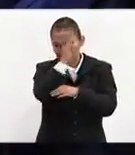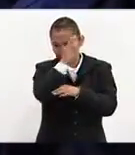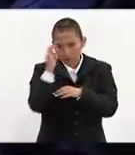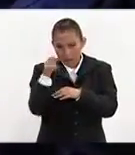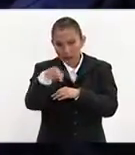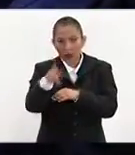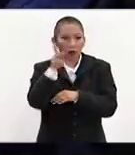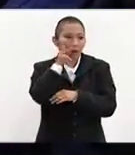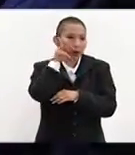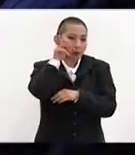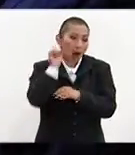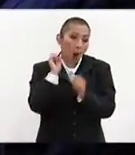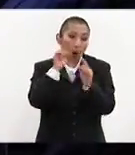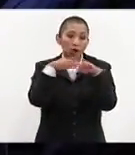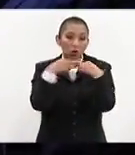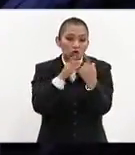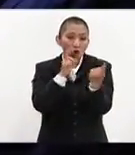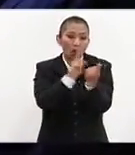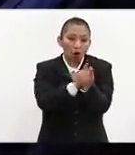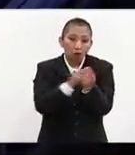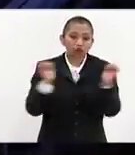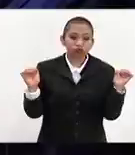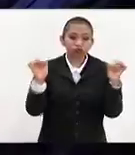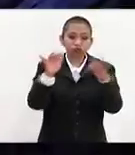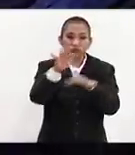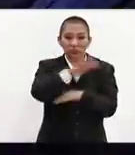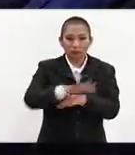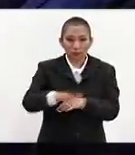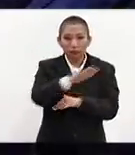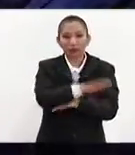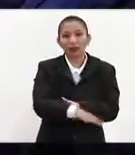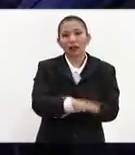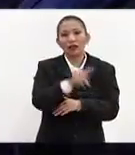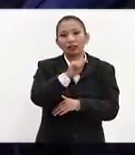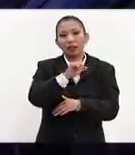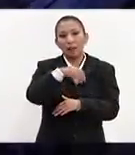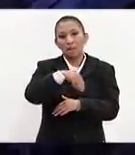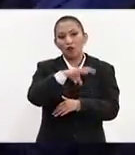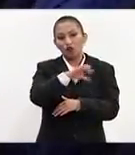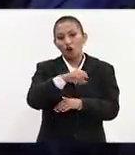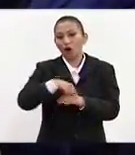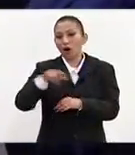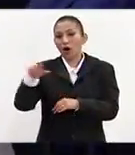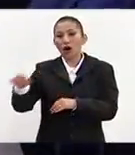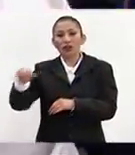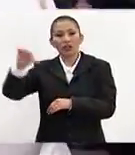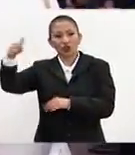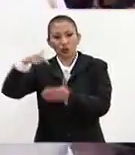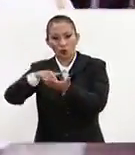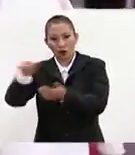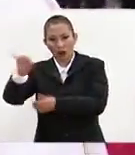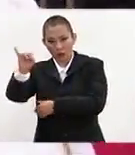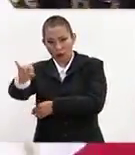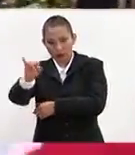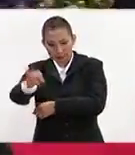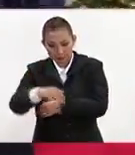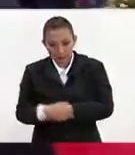va a tener el Papa, masivamente en Temuco el día de mañana y en Iquique el día jueves.